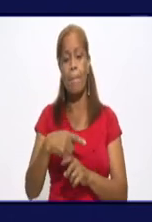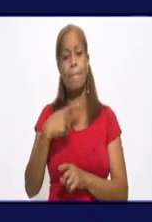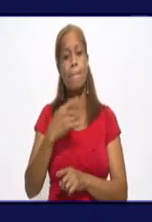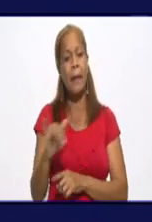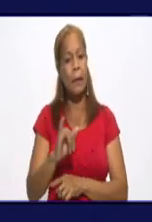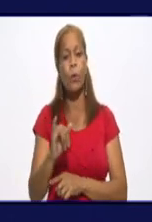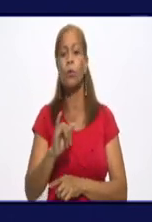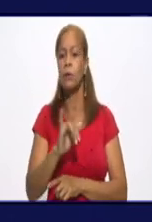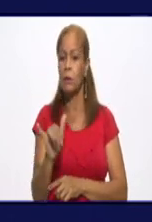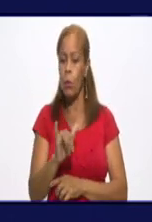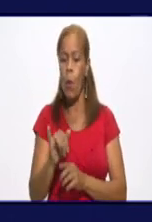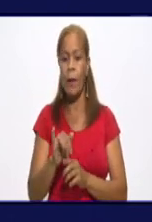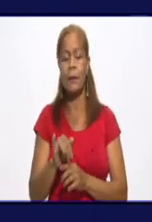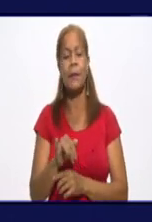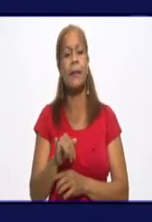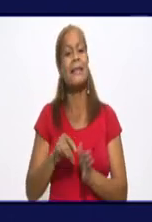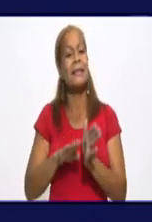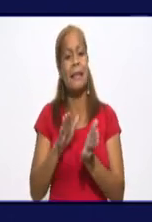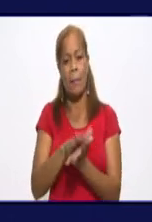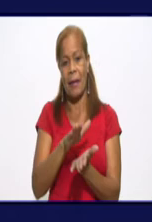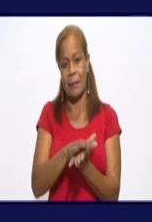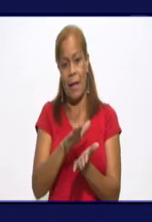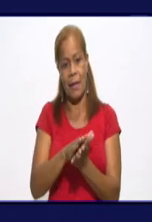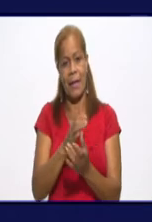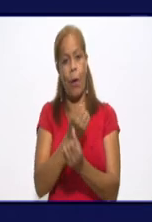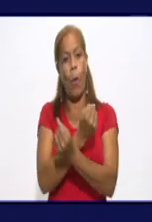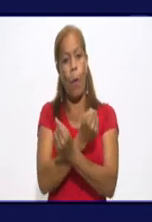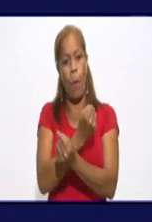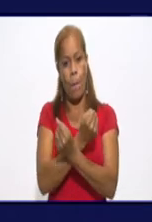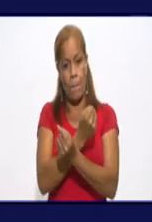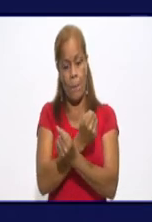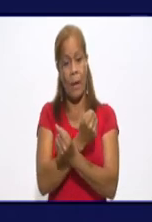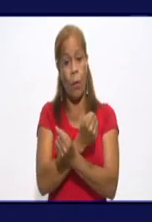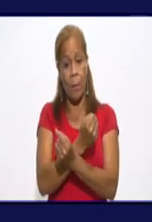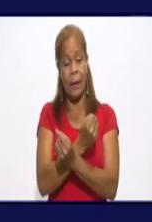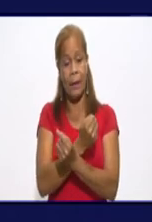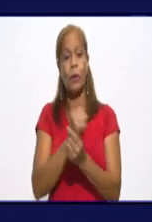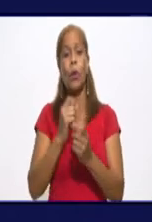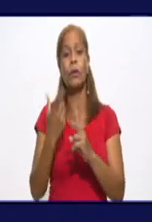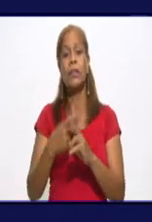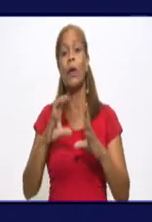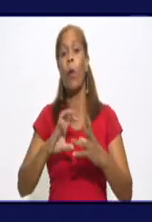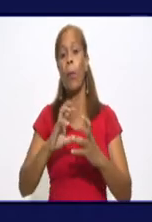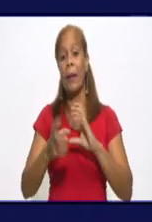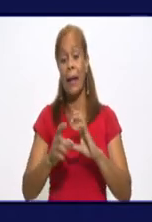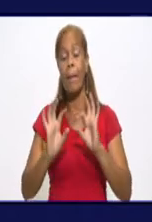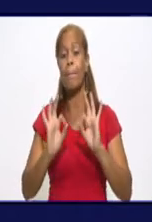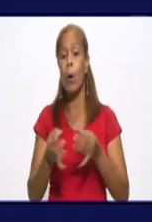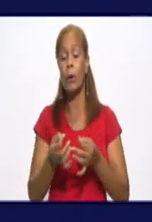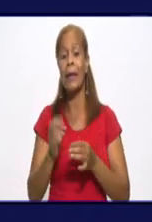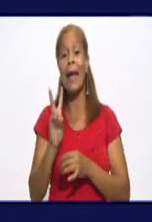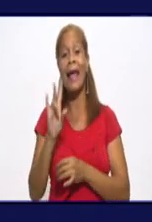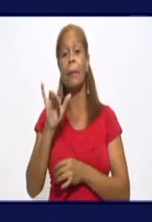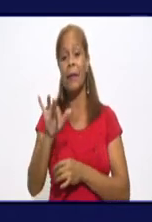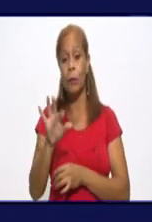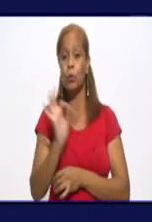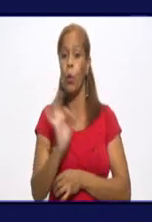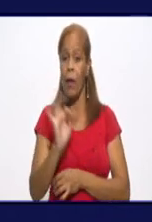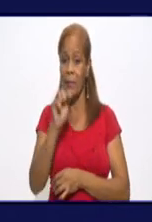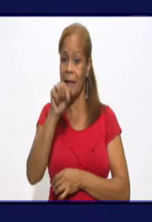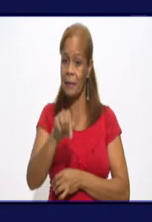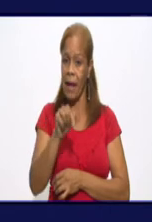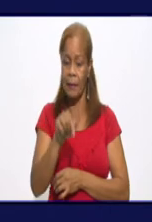complejidad por el propio comportamiento que ha tenido el virus, el virus que como todos hemos conocido,